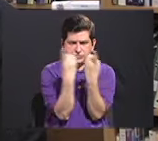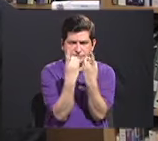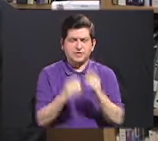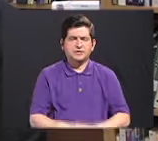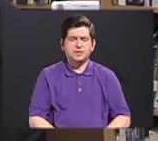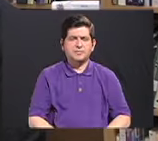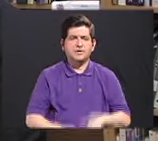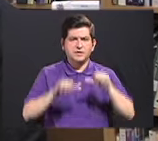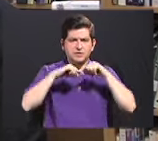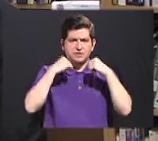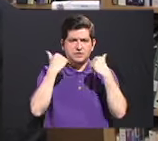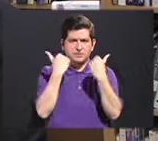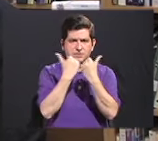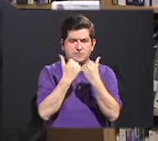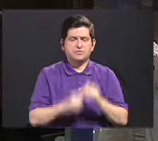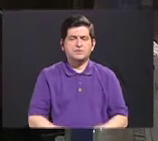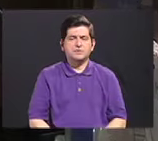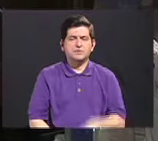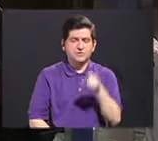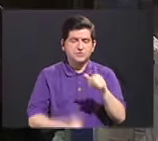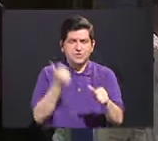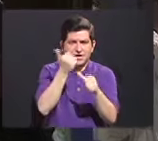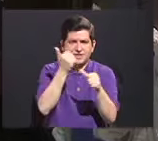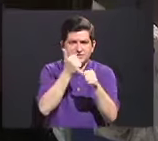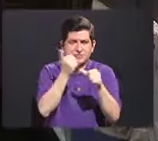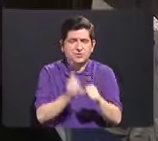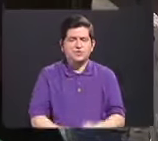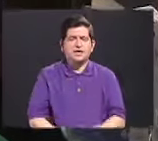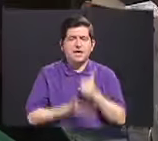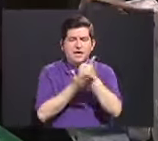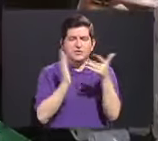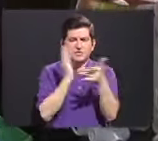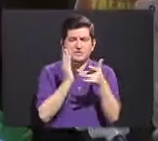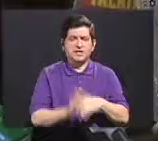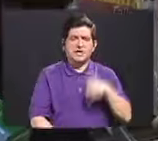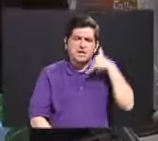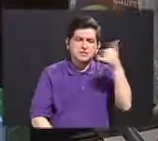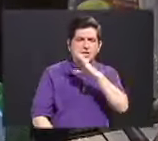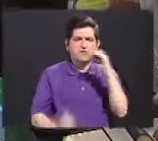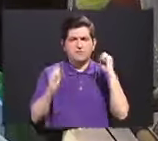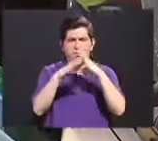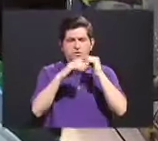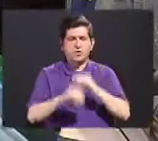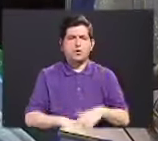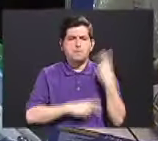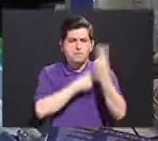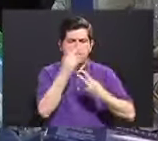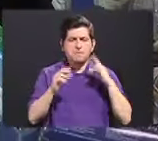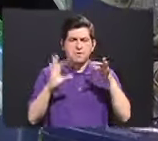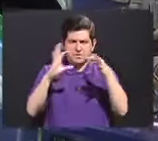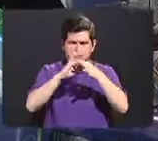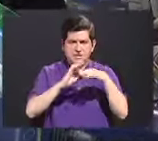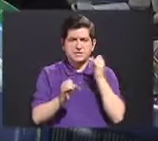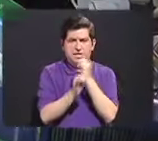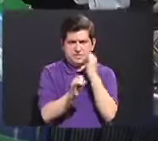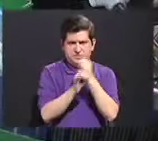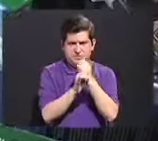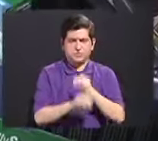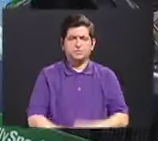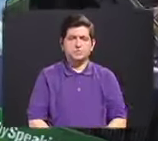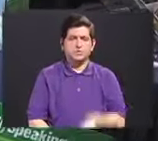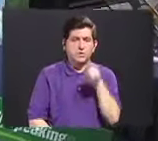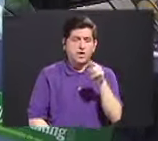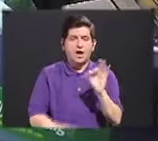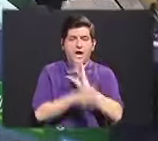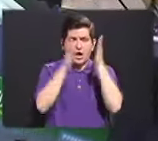departamento de asesoría en ayudas técnicas, sea por teléfono o por correo electrónico, y se coordina una visita a la institución